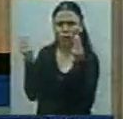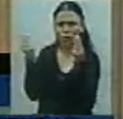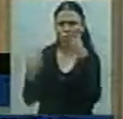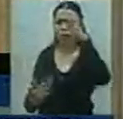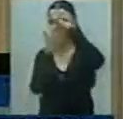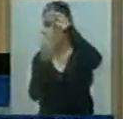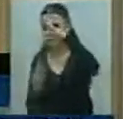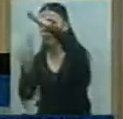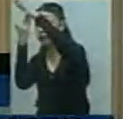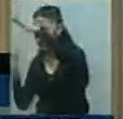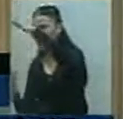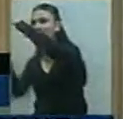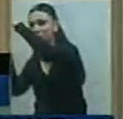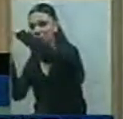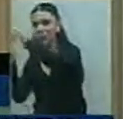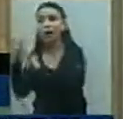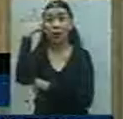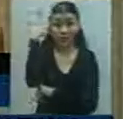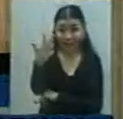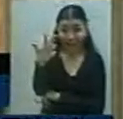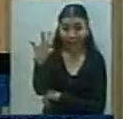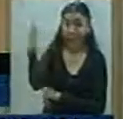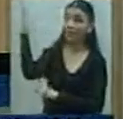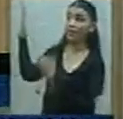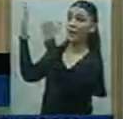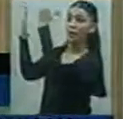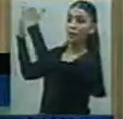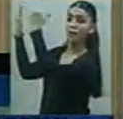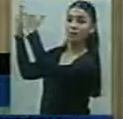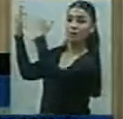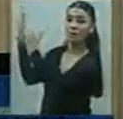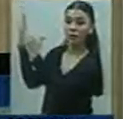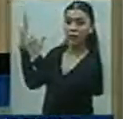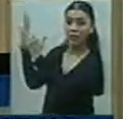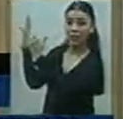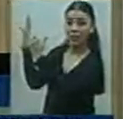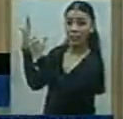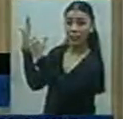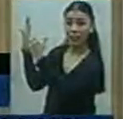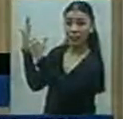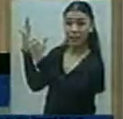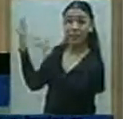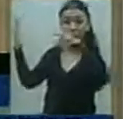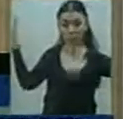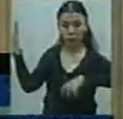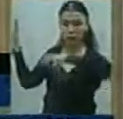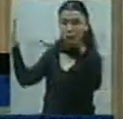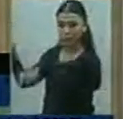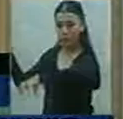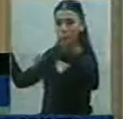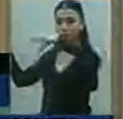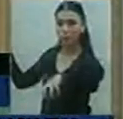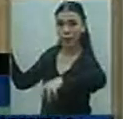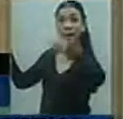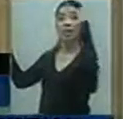Así, tres candidatos de la lista que se retira, miembros de instituciones. Entonces, esta